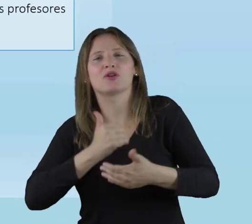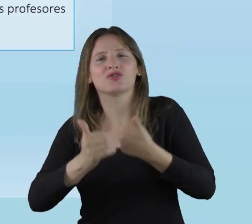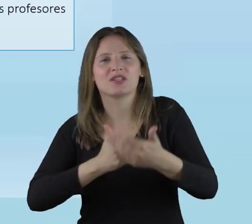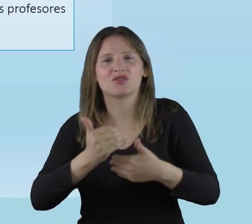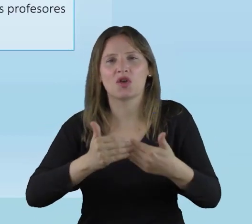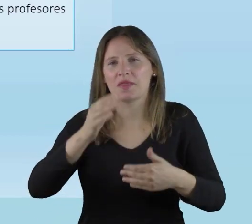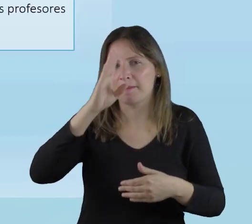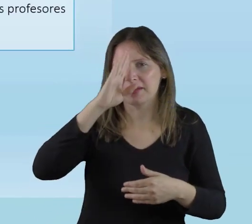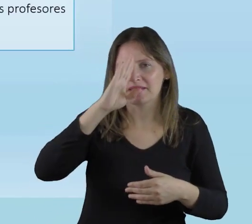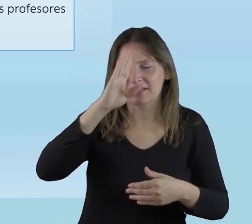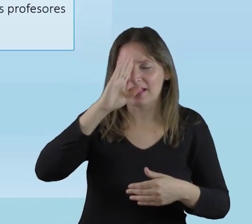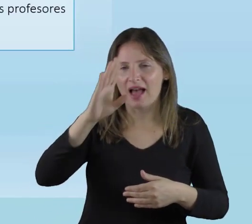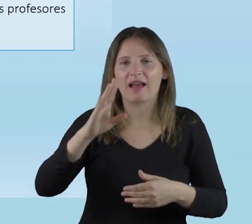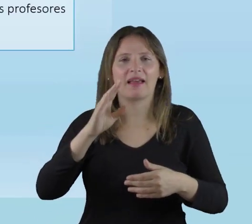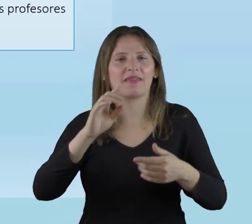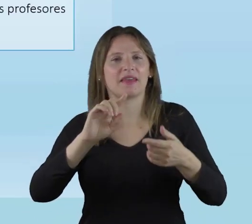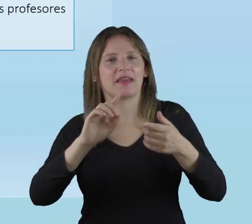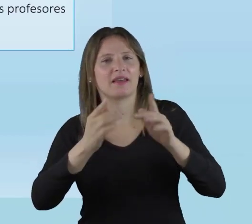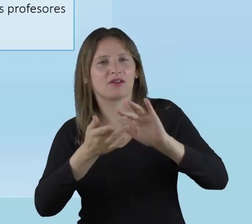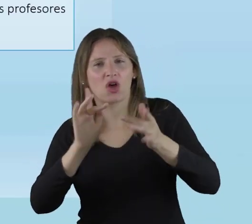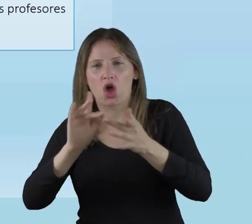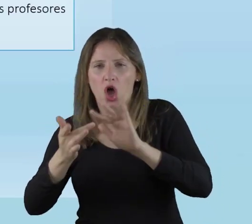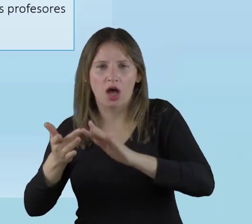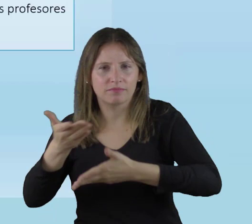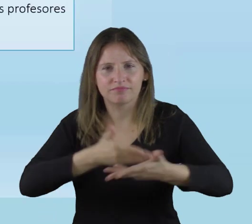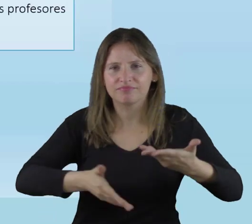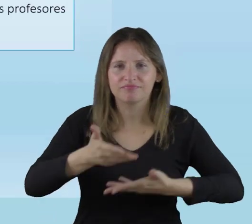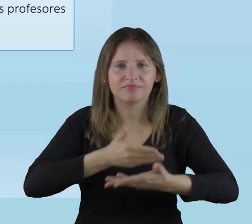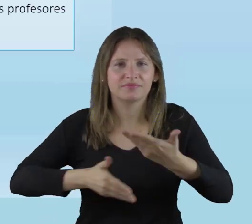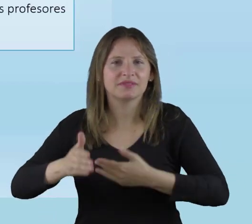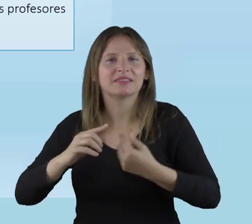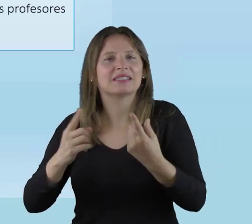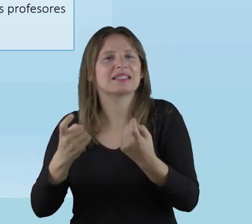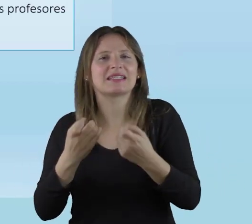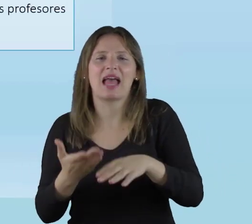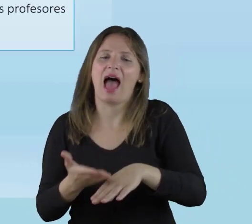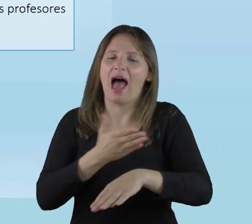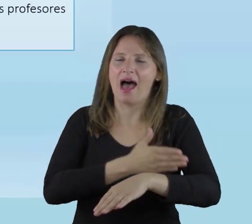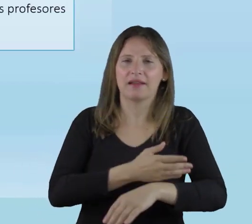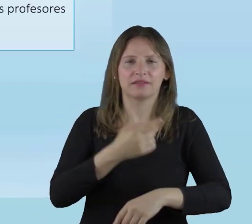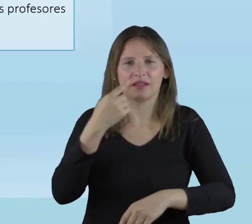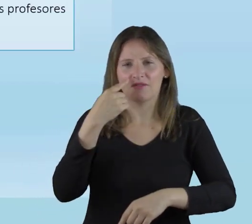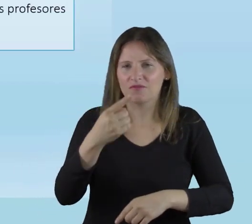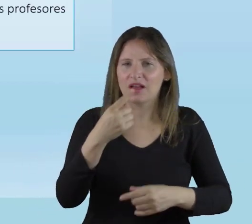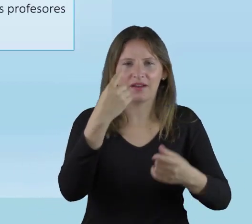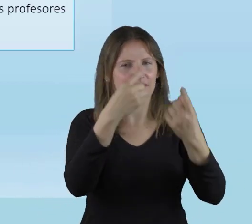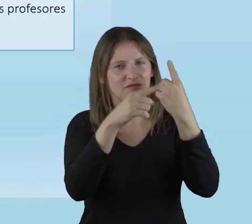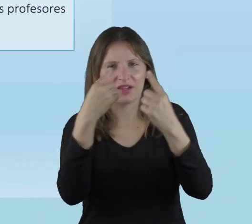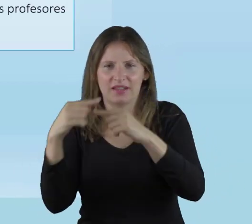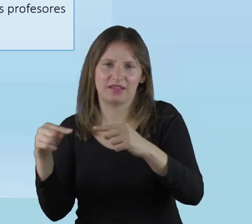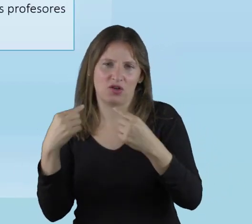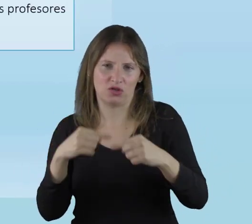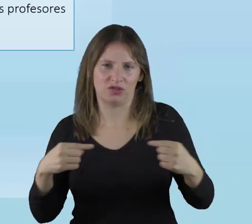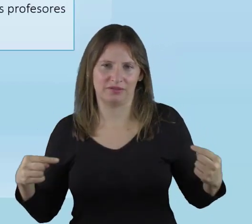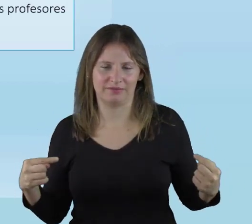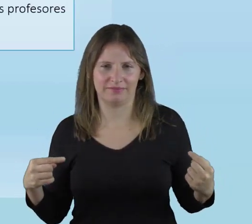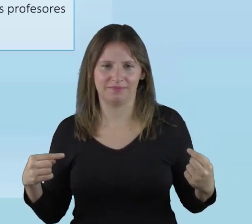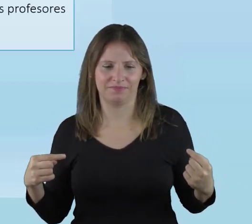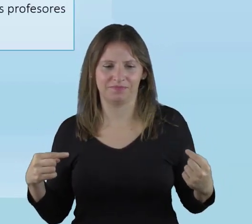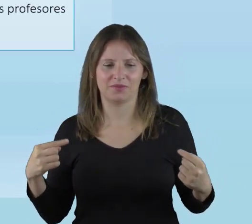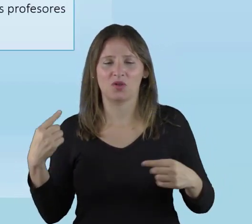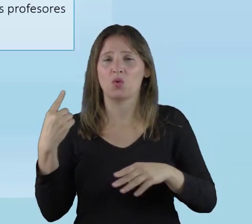que se dé con éxito este proceso de aprendizaje a través de las interacciones, se tienen que tener en cuenta